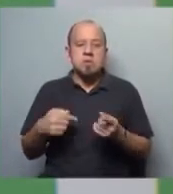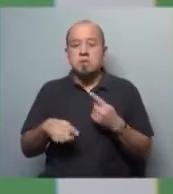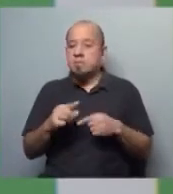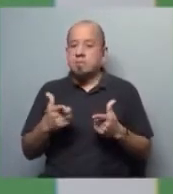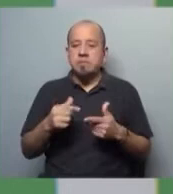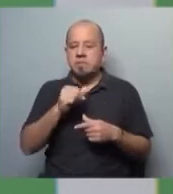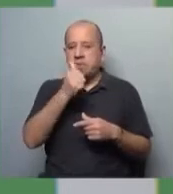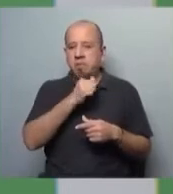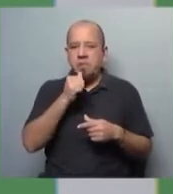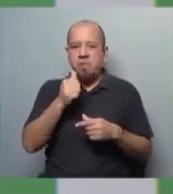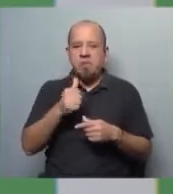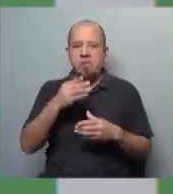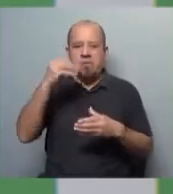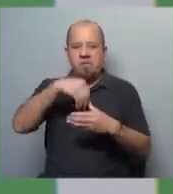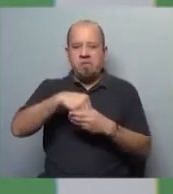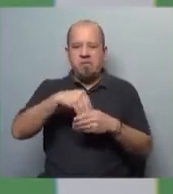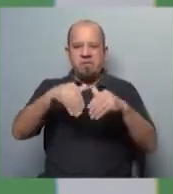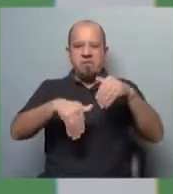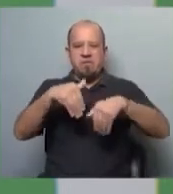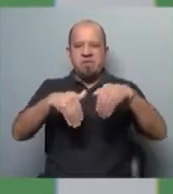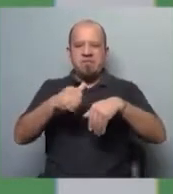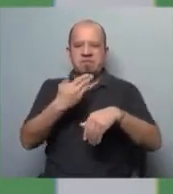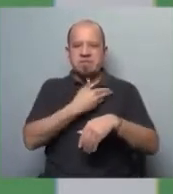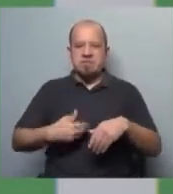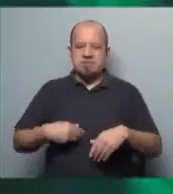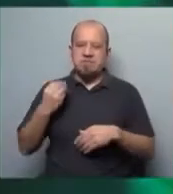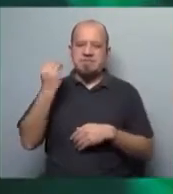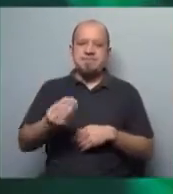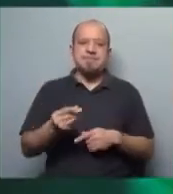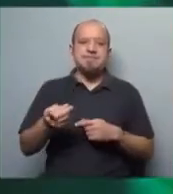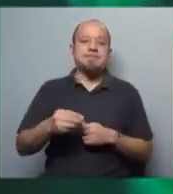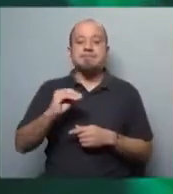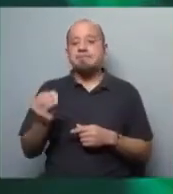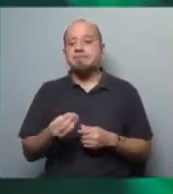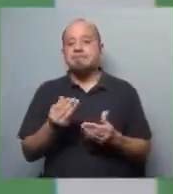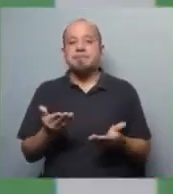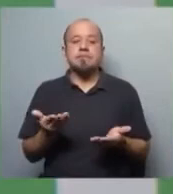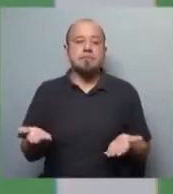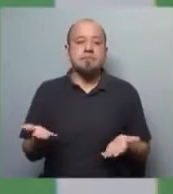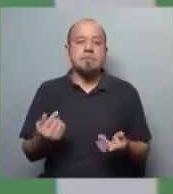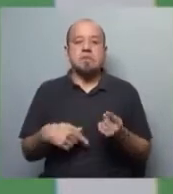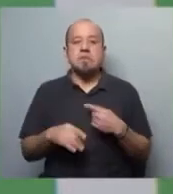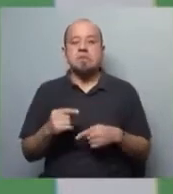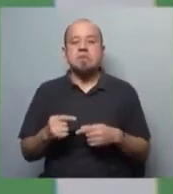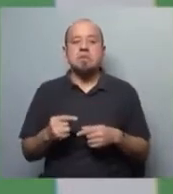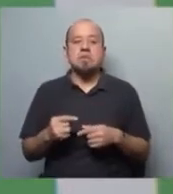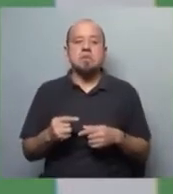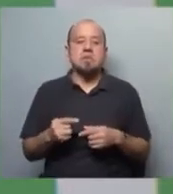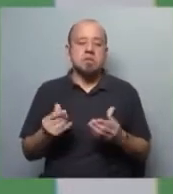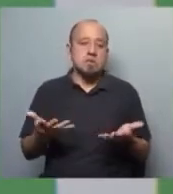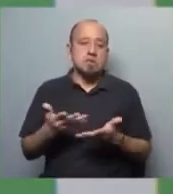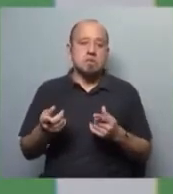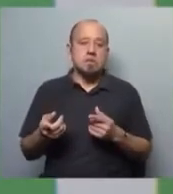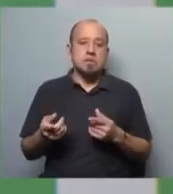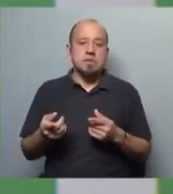y han interferido en las elecciones, y han puesto los presidentes que le sirven a Y así caen también, ¿no? Y claro, claro, ahora tú ves que